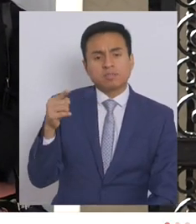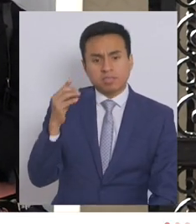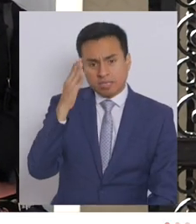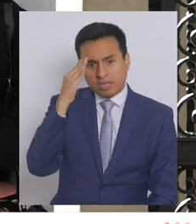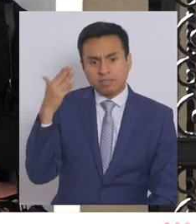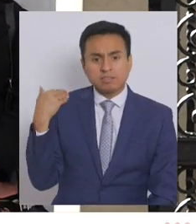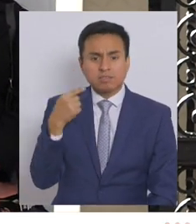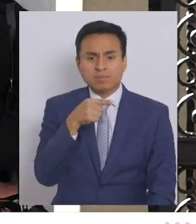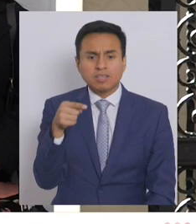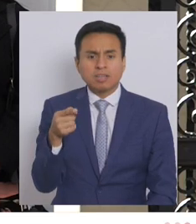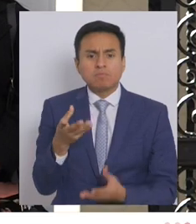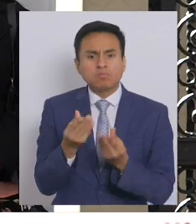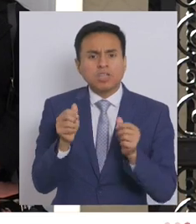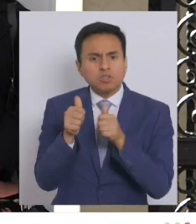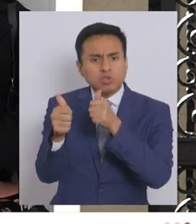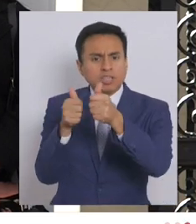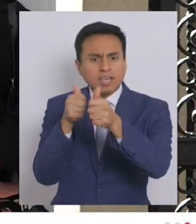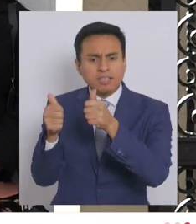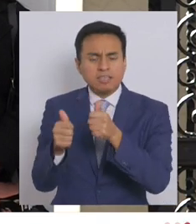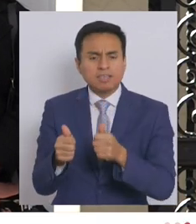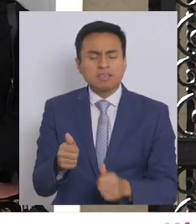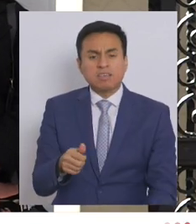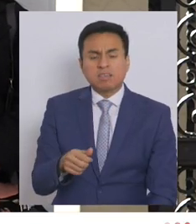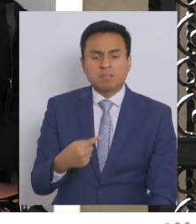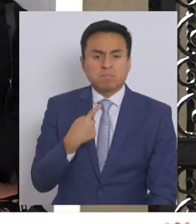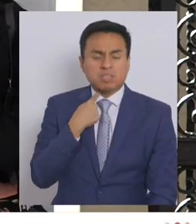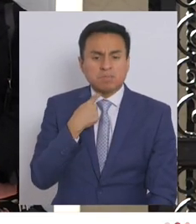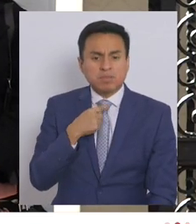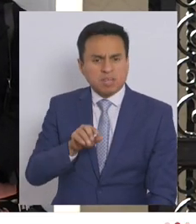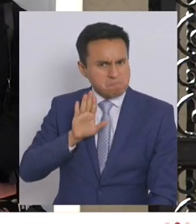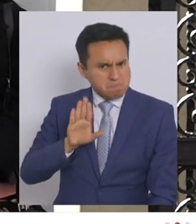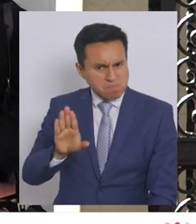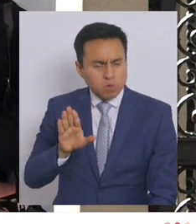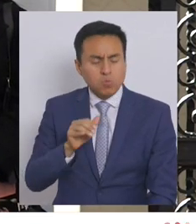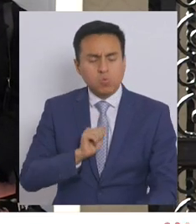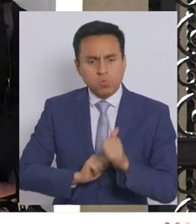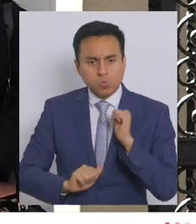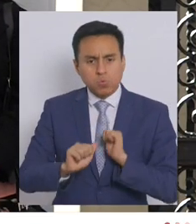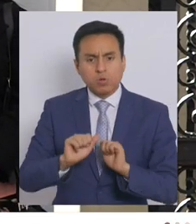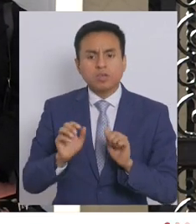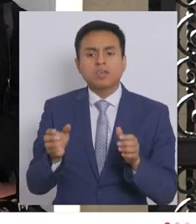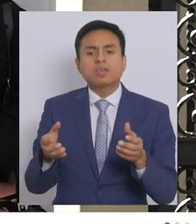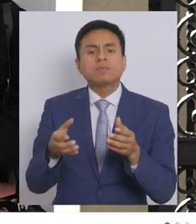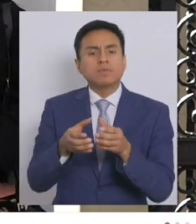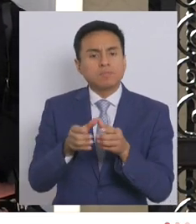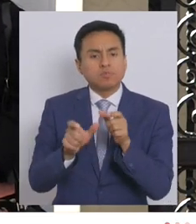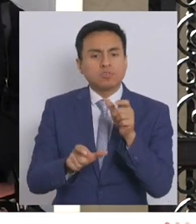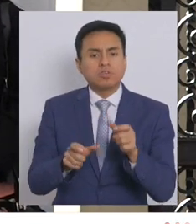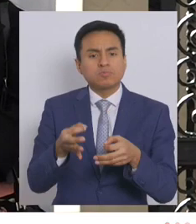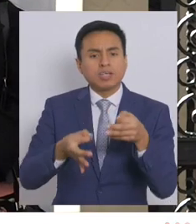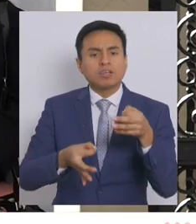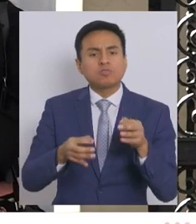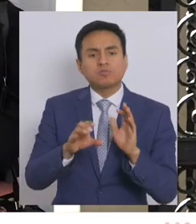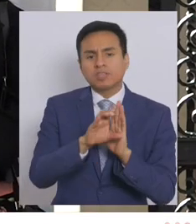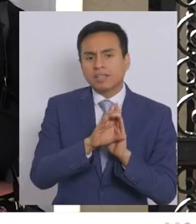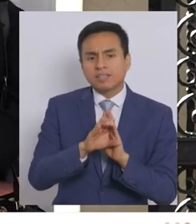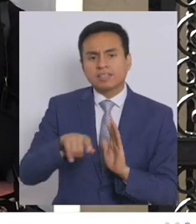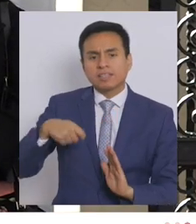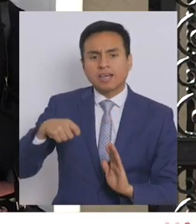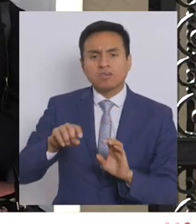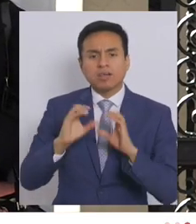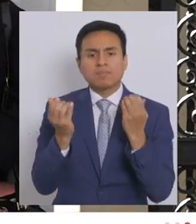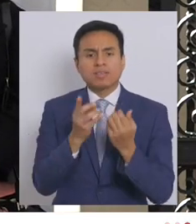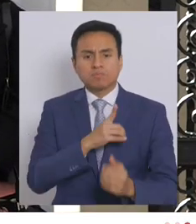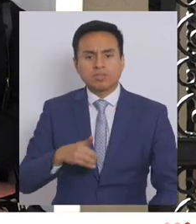autoridades han sido víctimas de amenazas que han afectado a miembros del Tribunal Constitucional, del Senado, de la Cámara de